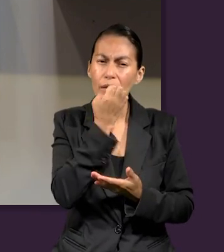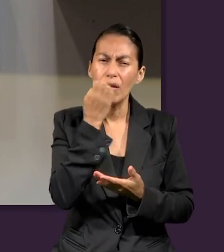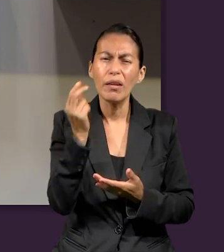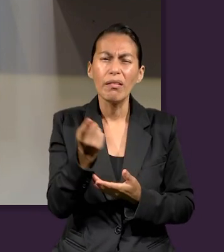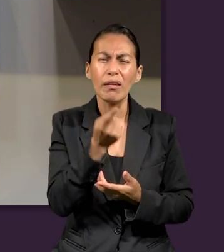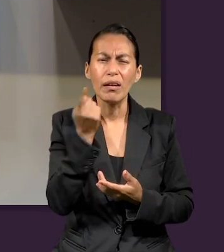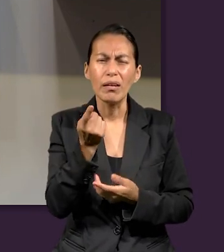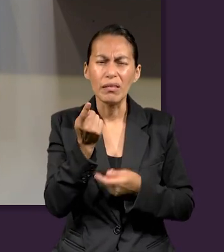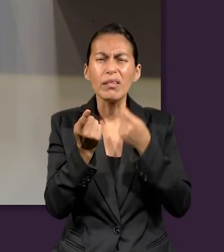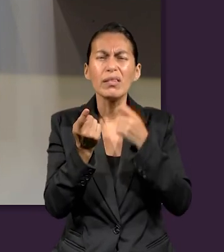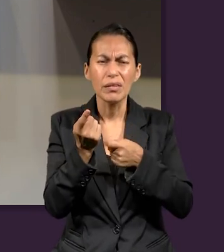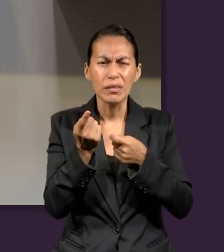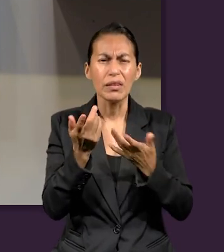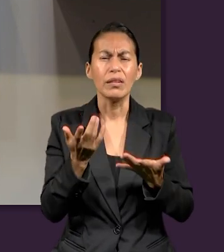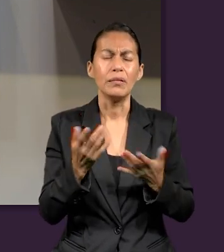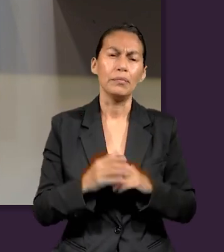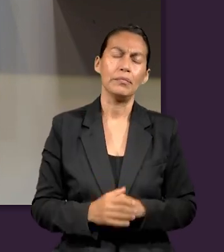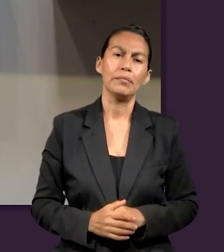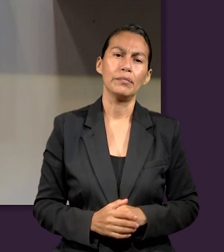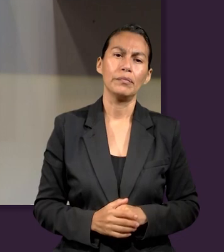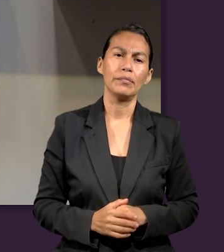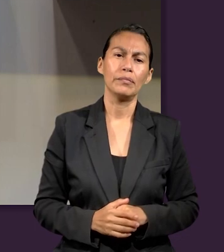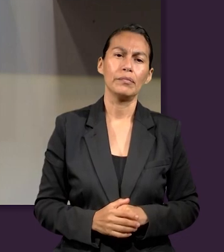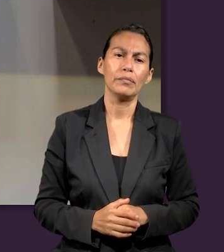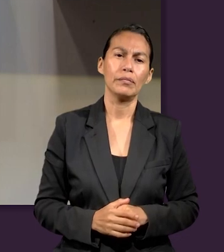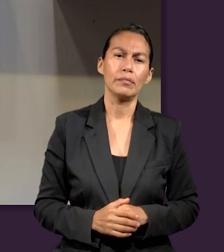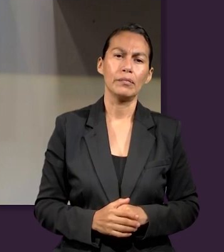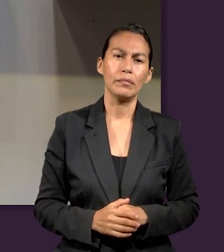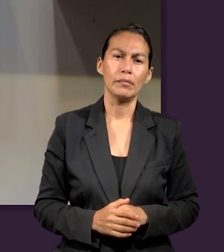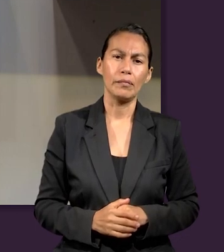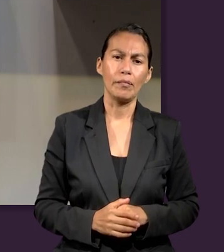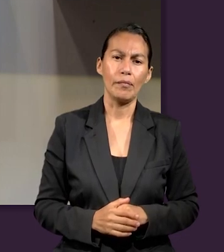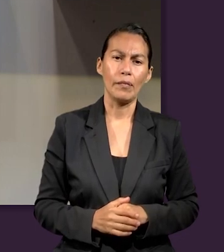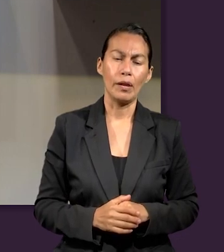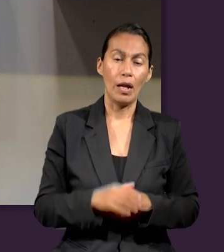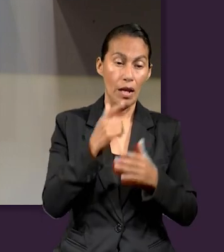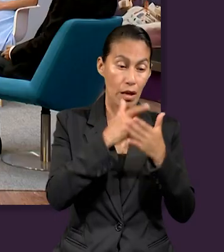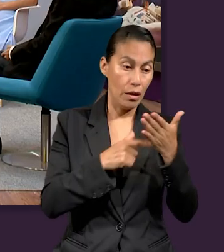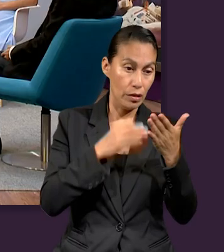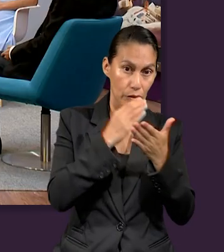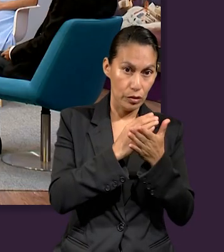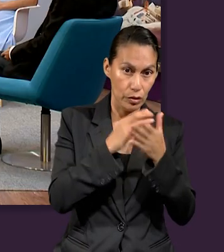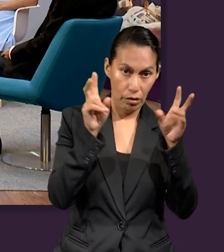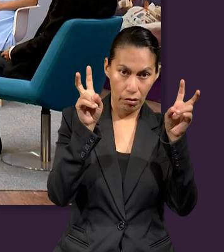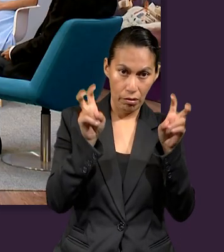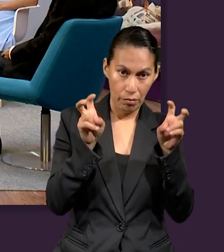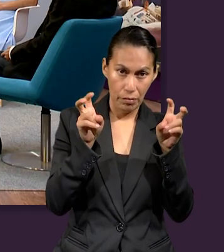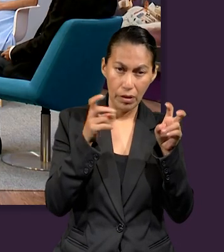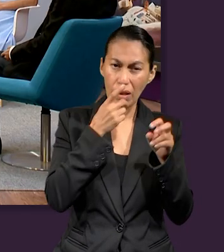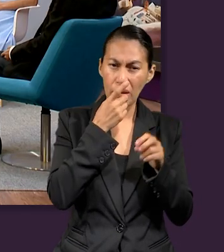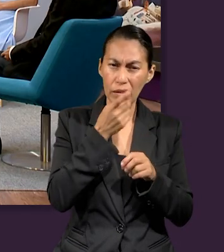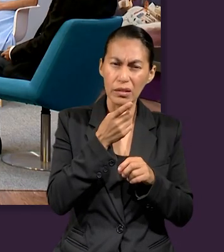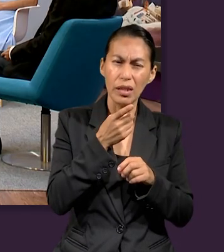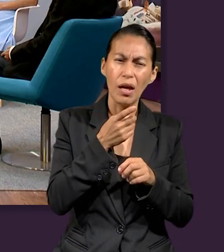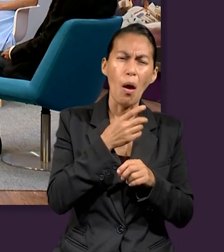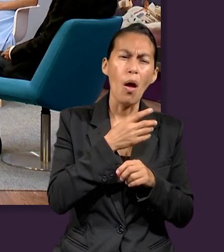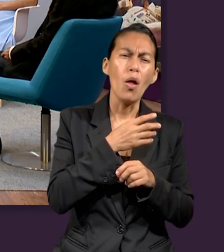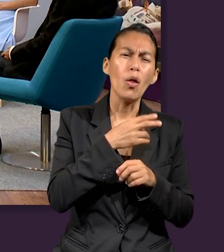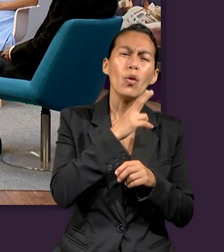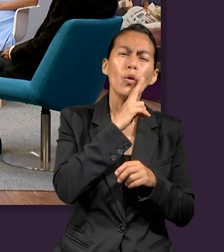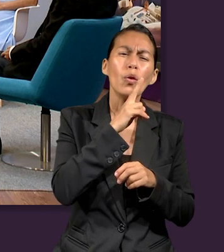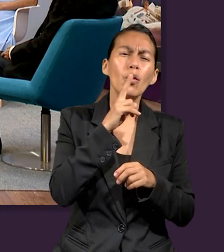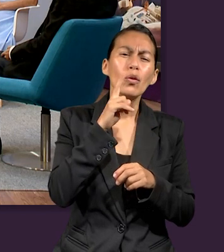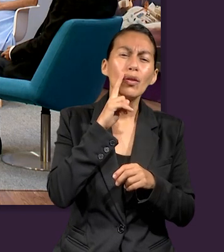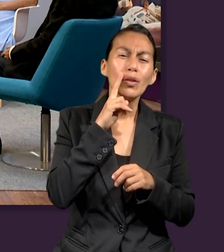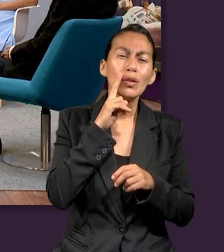¿Cómo esto lo podemos conciliar? Por un lado, dice el título de la lección, son las buenas noticias del juicio. Buenas noticias